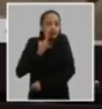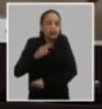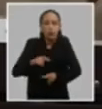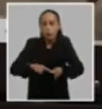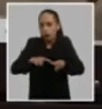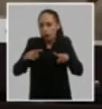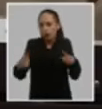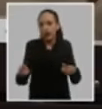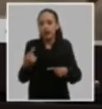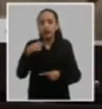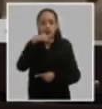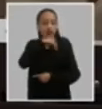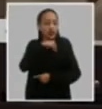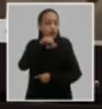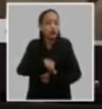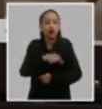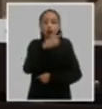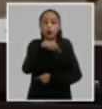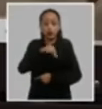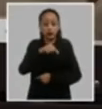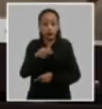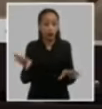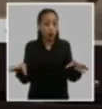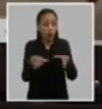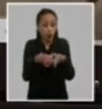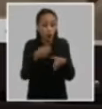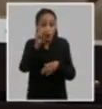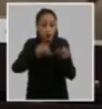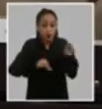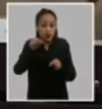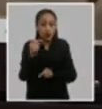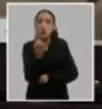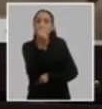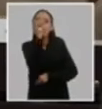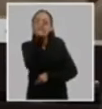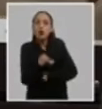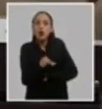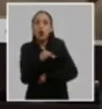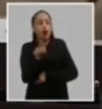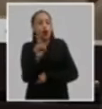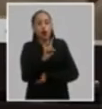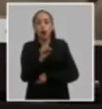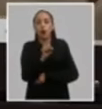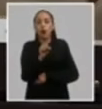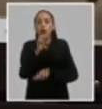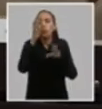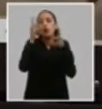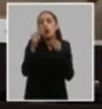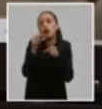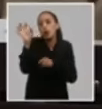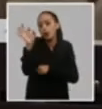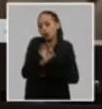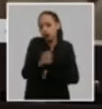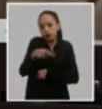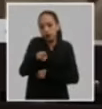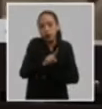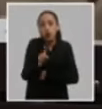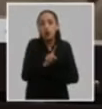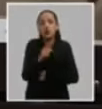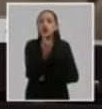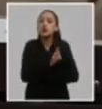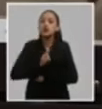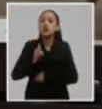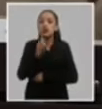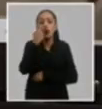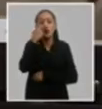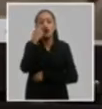con la satisfacción de ver una generación no se trata de un nombre de una persona de un ejemplo de un número ni de un por ciento se trata que